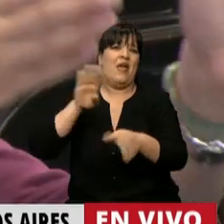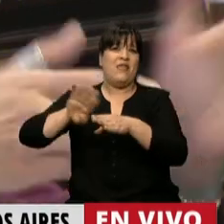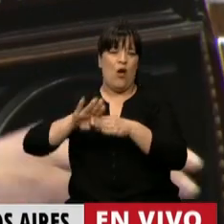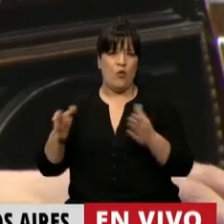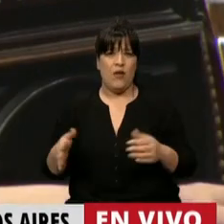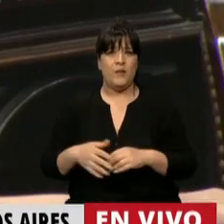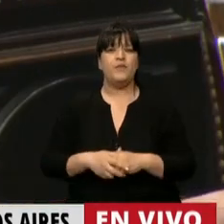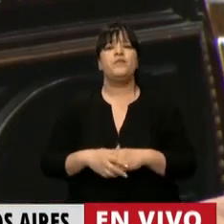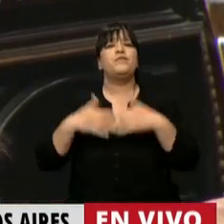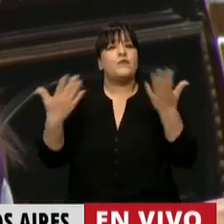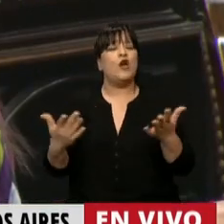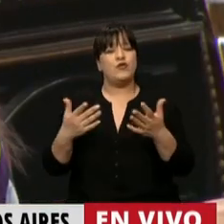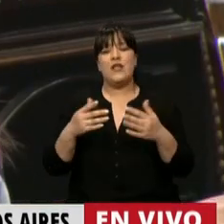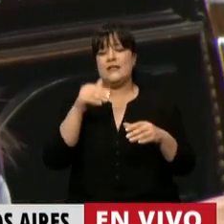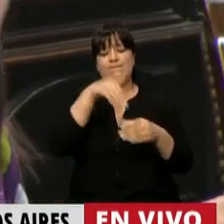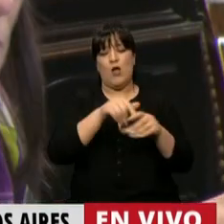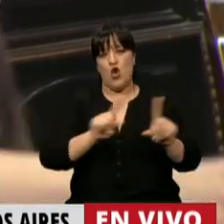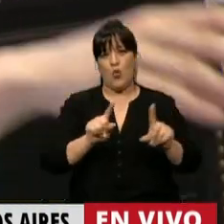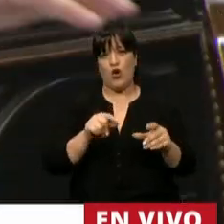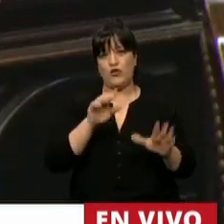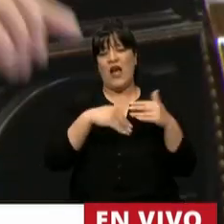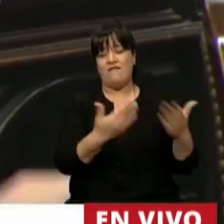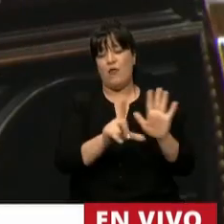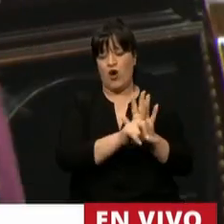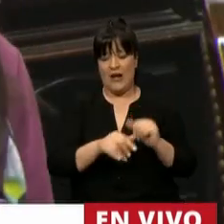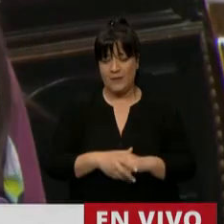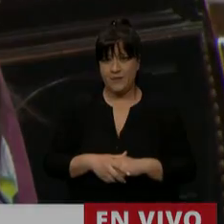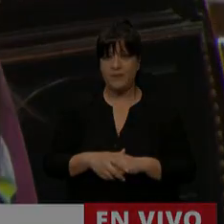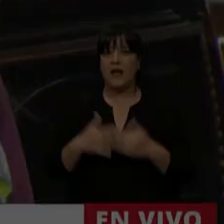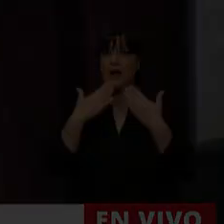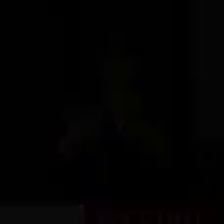Por eso nos vamos a oponer a esta ley. Gracias. Gracias, diputada del PLA.